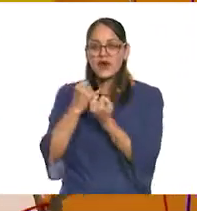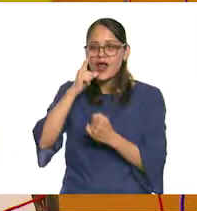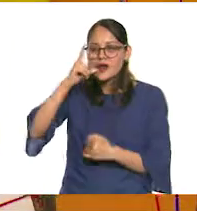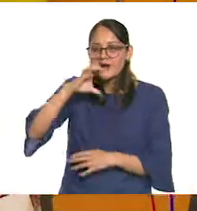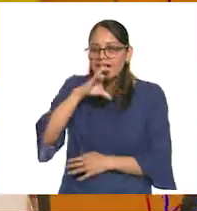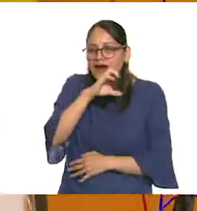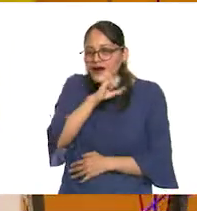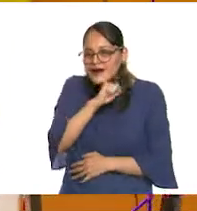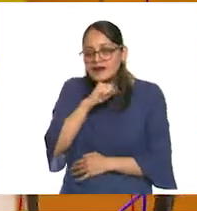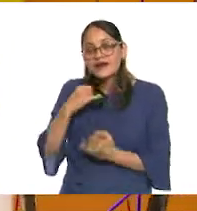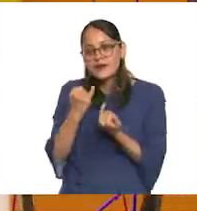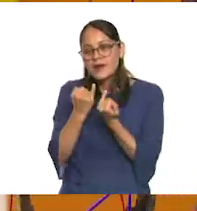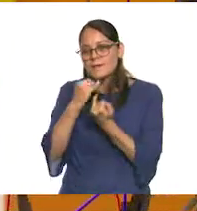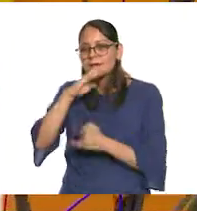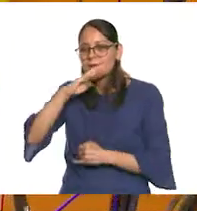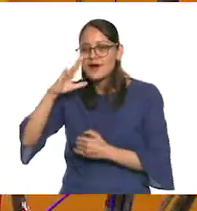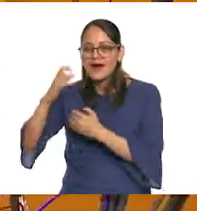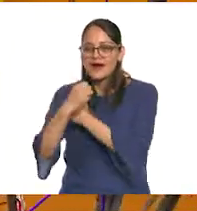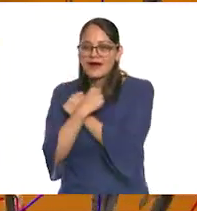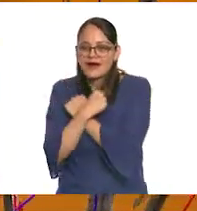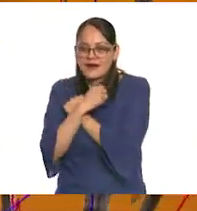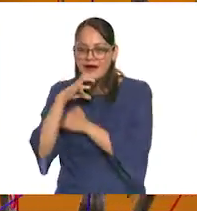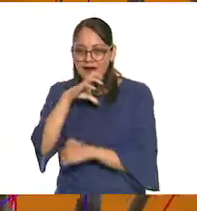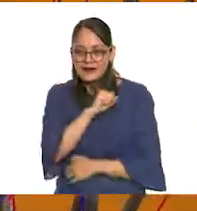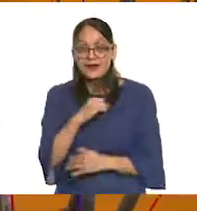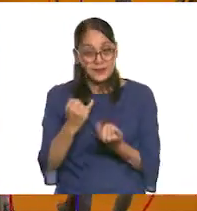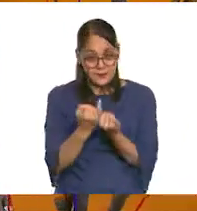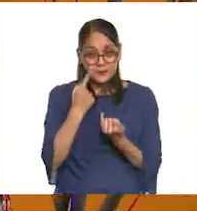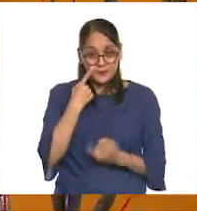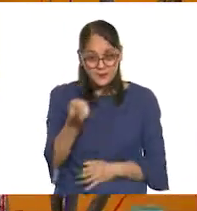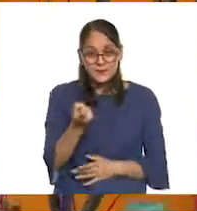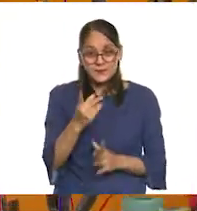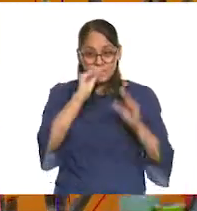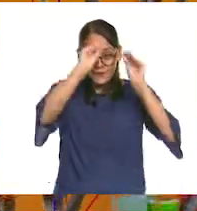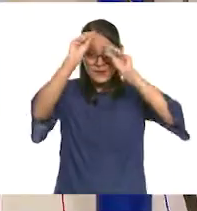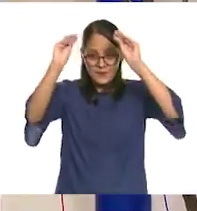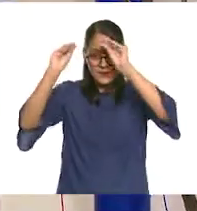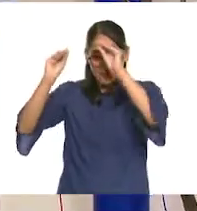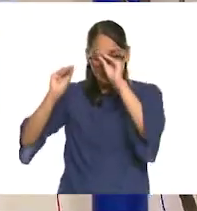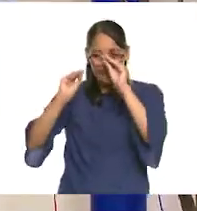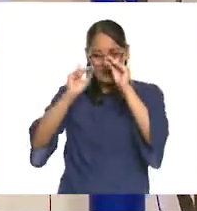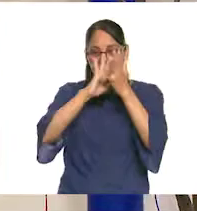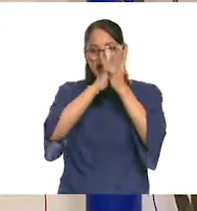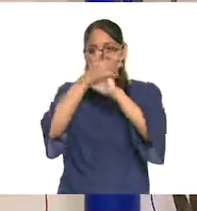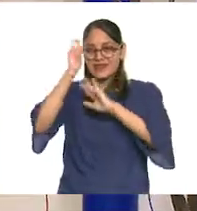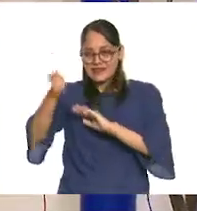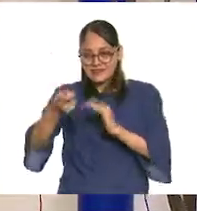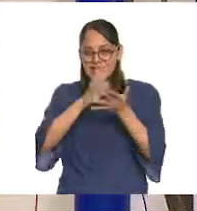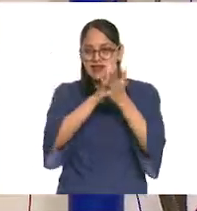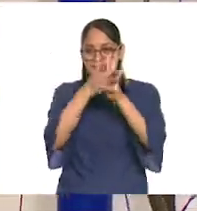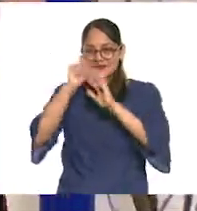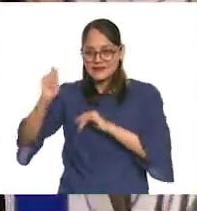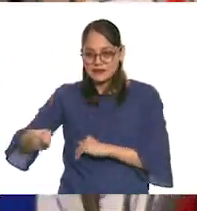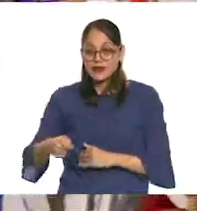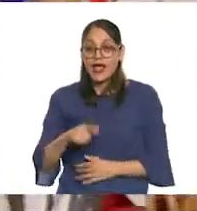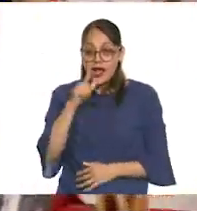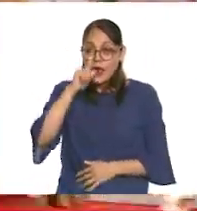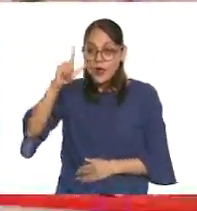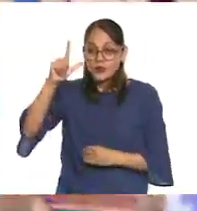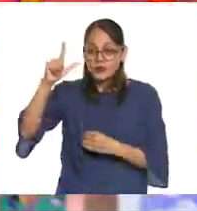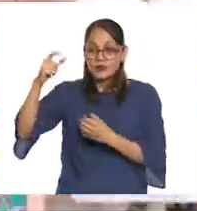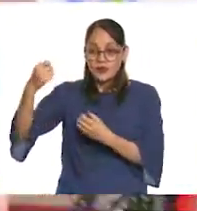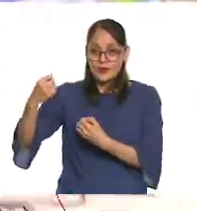abrazos. ¿Ven? Cada elemento que estamos colocando en nuestra instalación tiene un significado. La luz que nos da vida también.